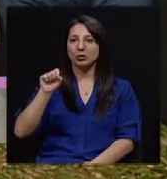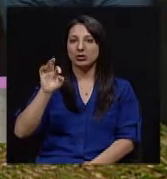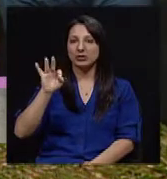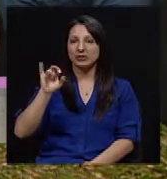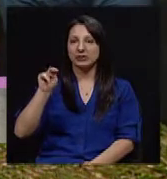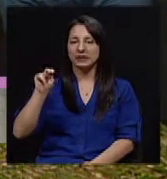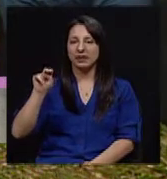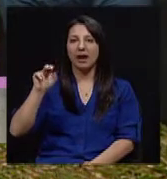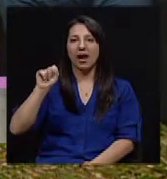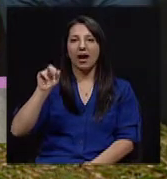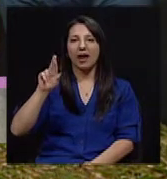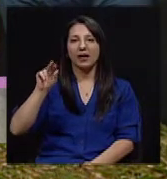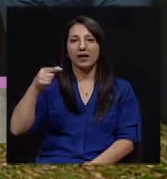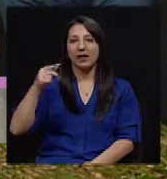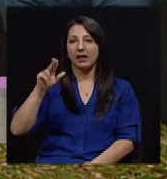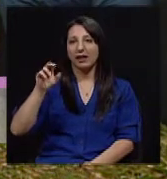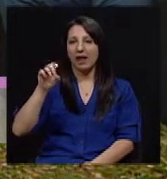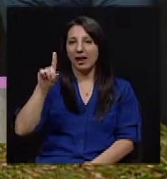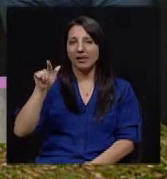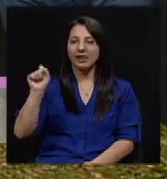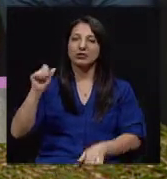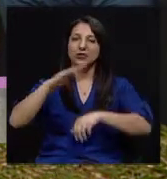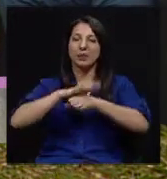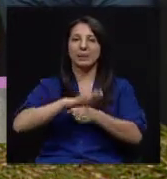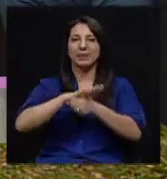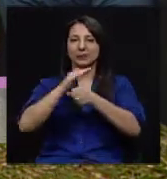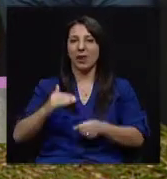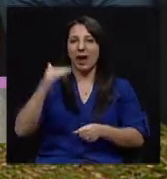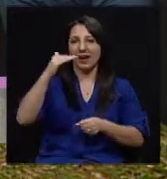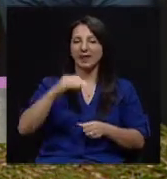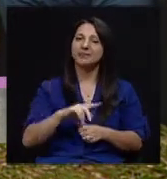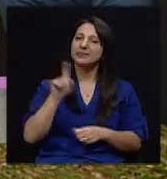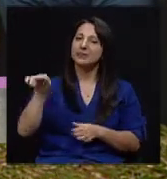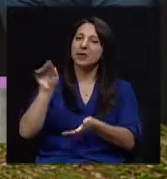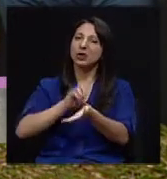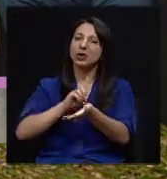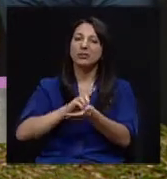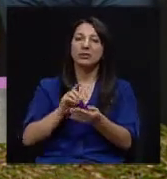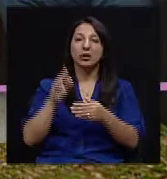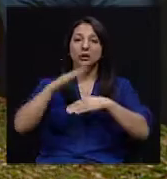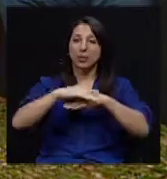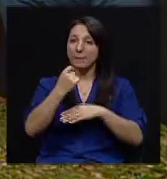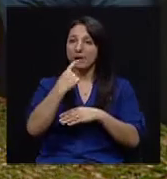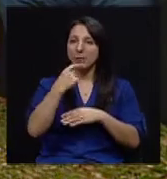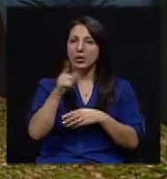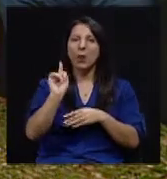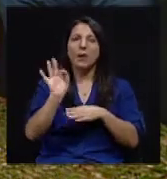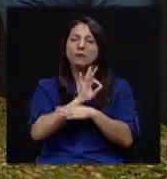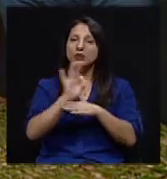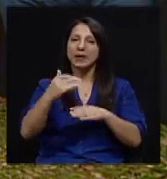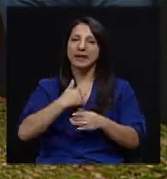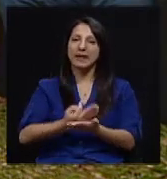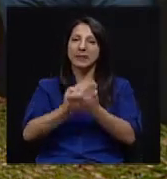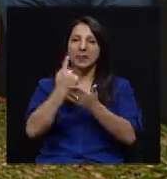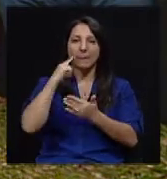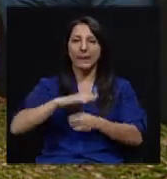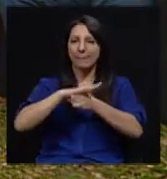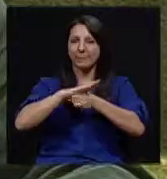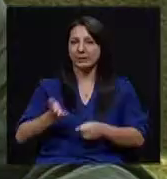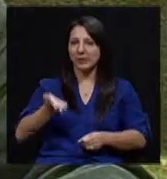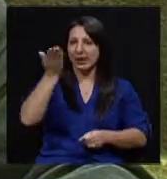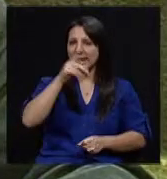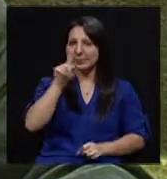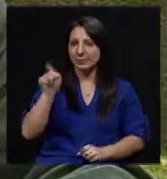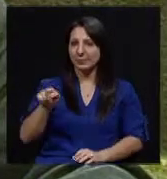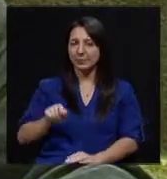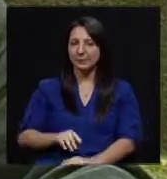la presión alta. Doctor, con respecto a los medicamentos, ¿cuál es la función que tiene el tratamiento para la hipertensión arterial?